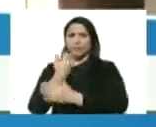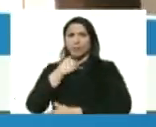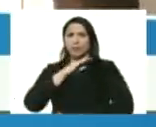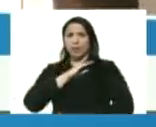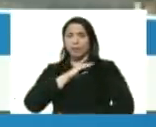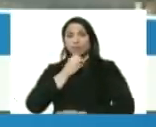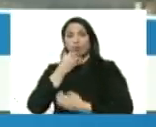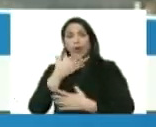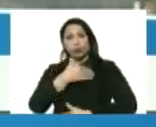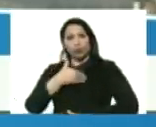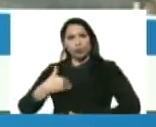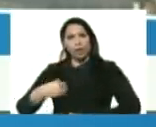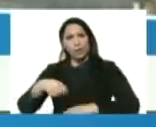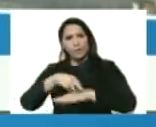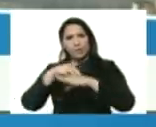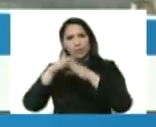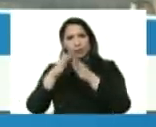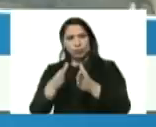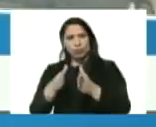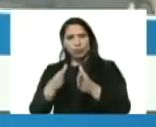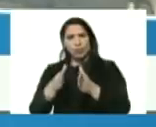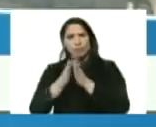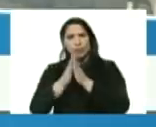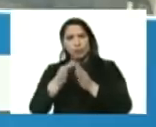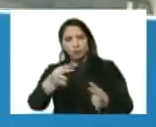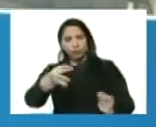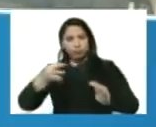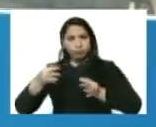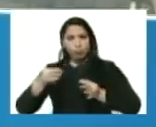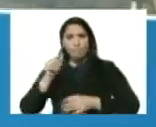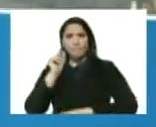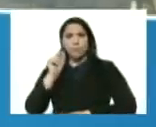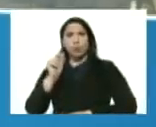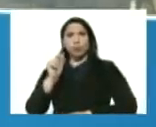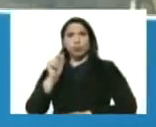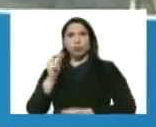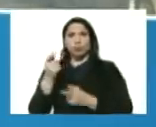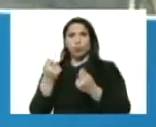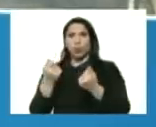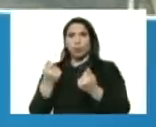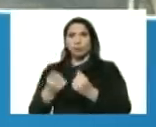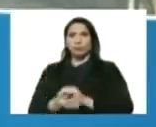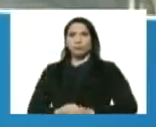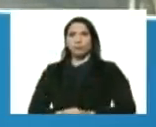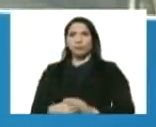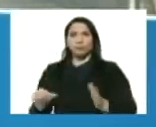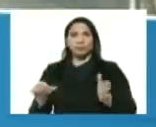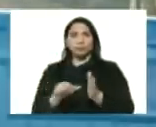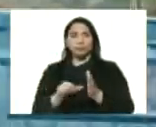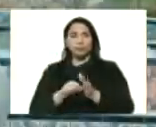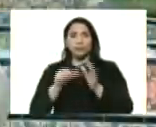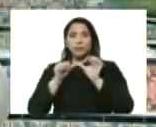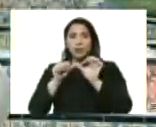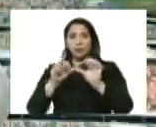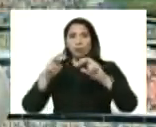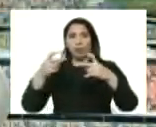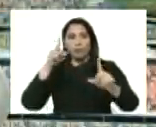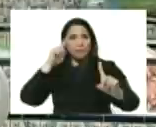bueno yo quiero que el ministro me va a entregar un punto de cuenta donde fijamos la nueva meta